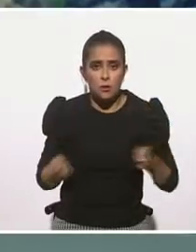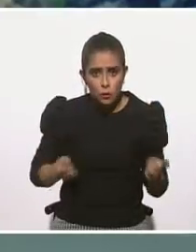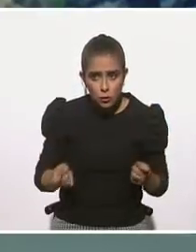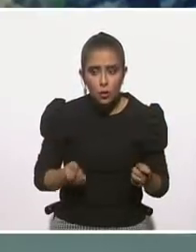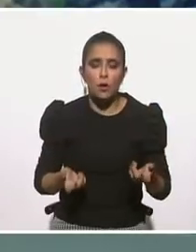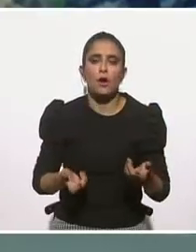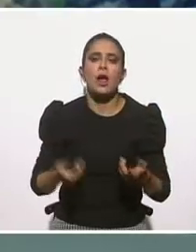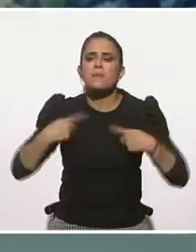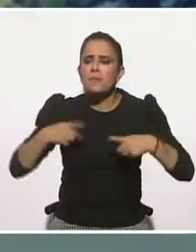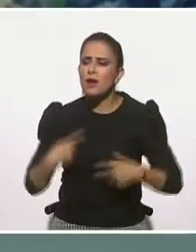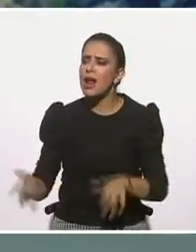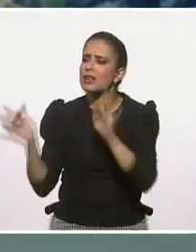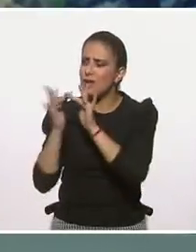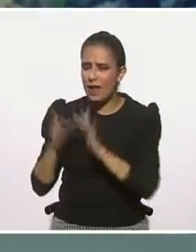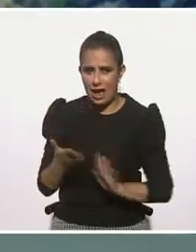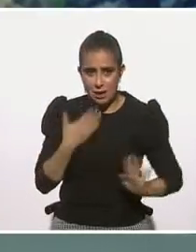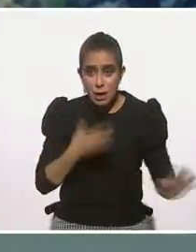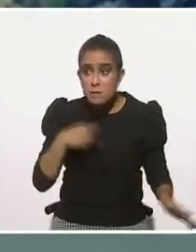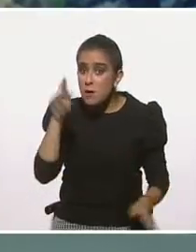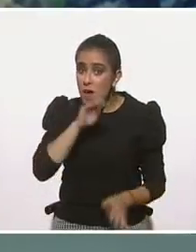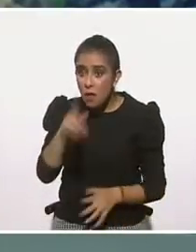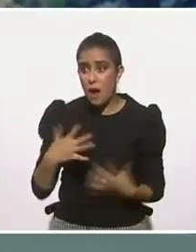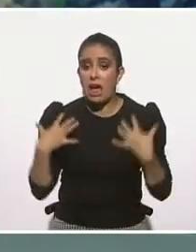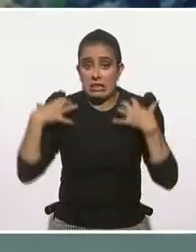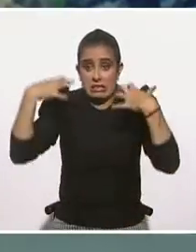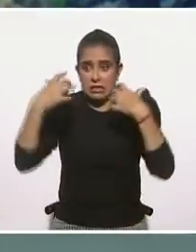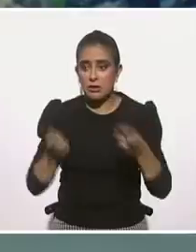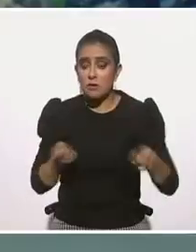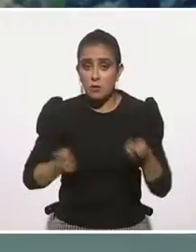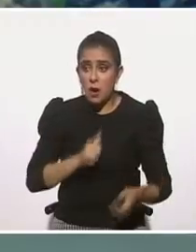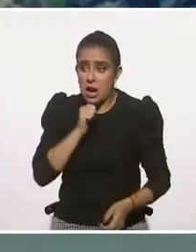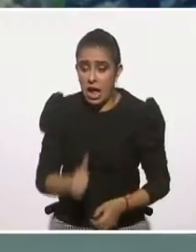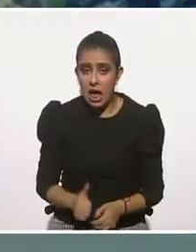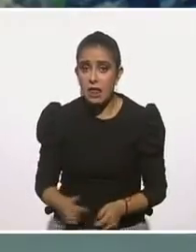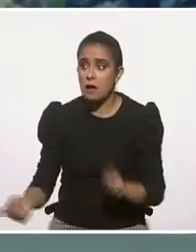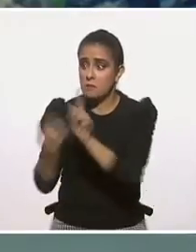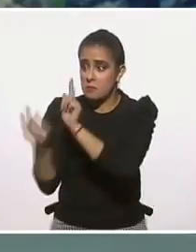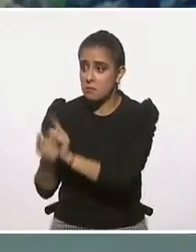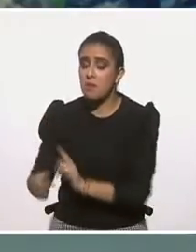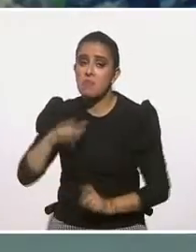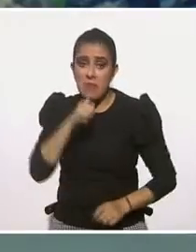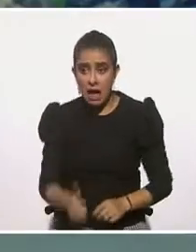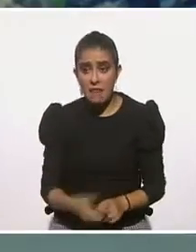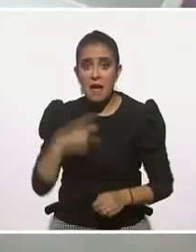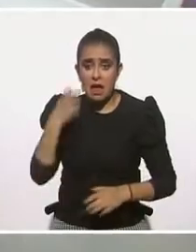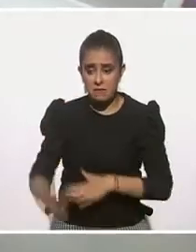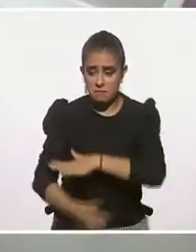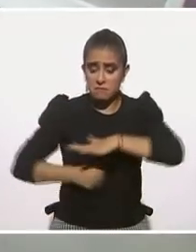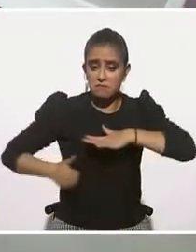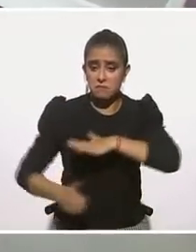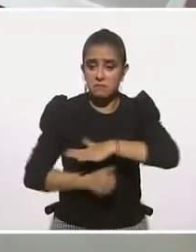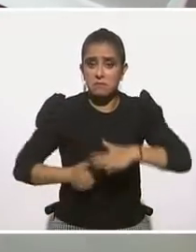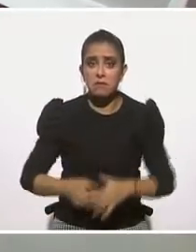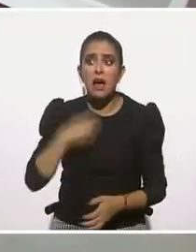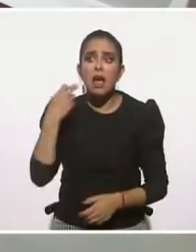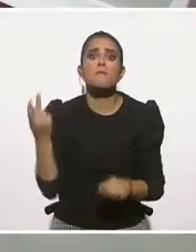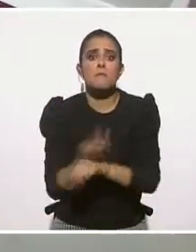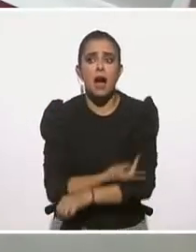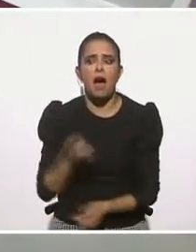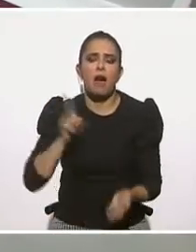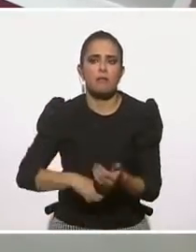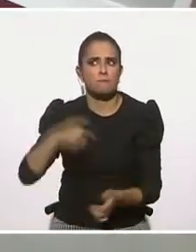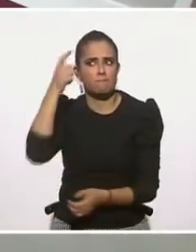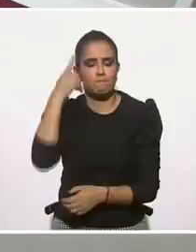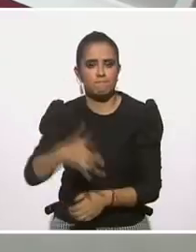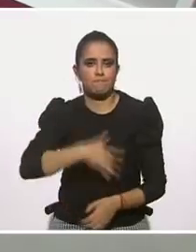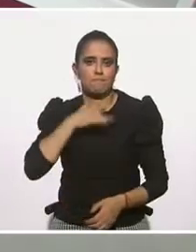actividades en el día a día es el camino correcto para la enfermedad mental, entonces, o para el síntoma. O sea, es